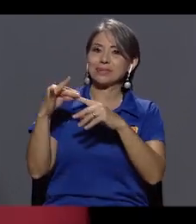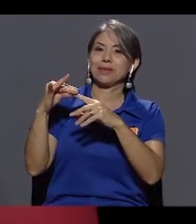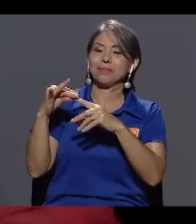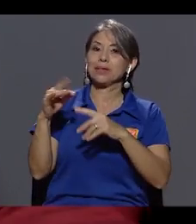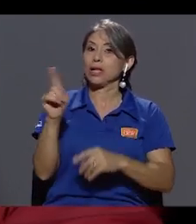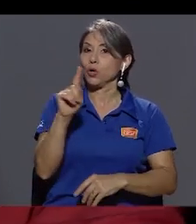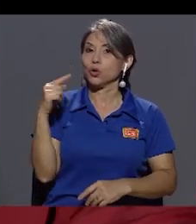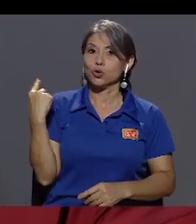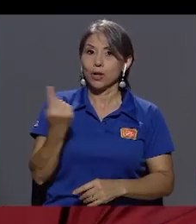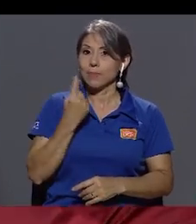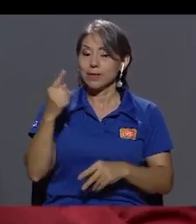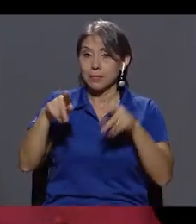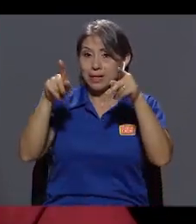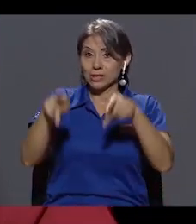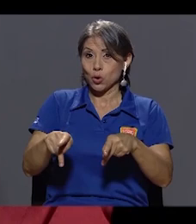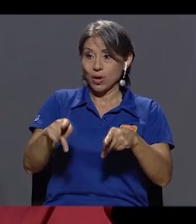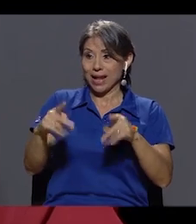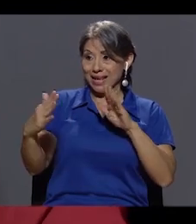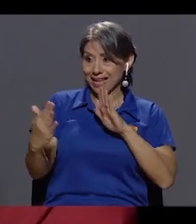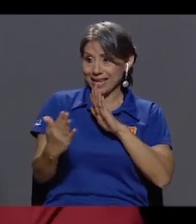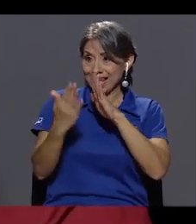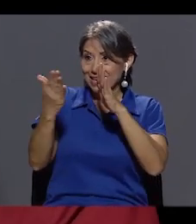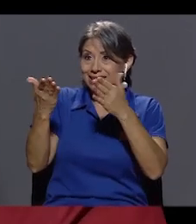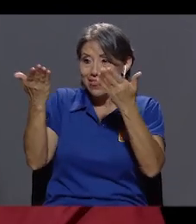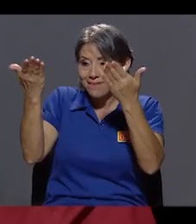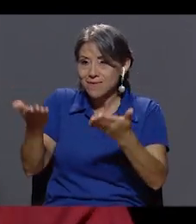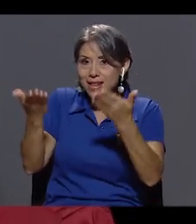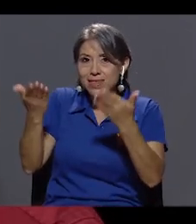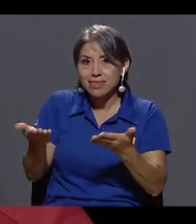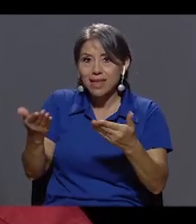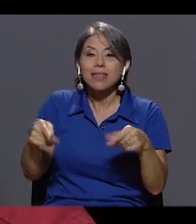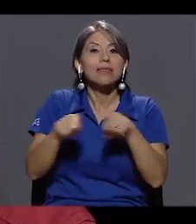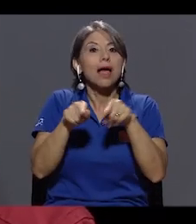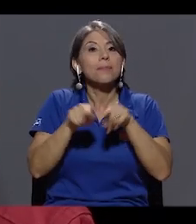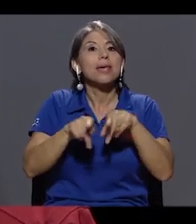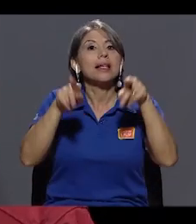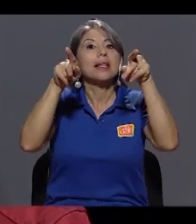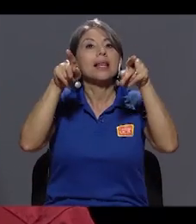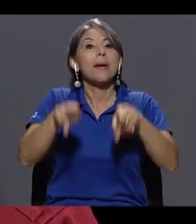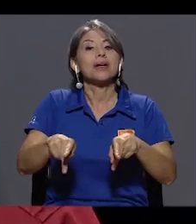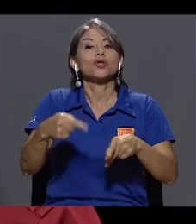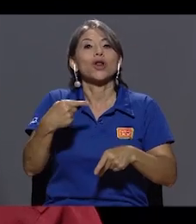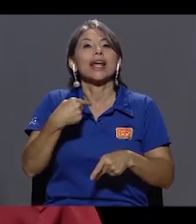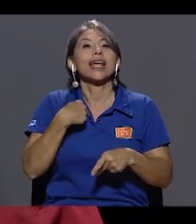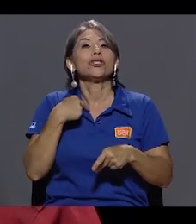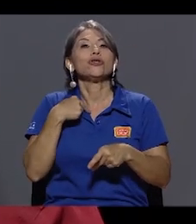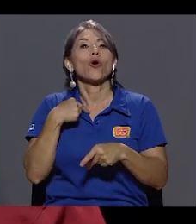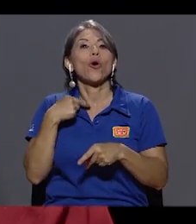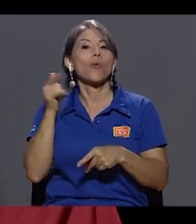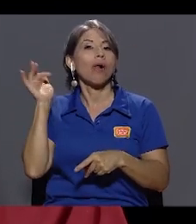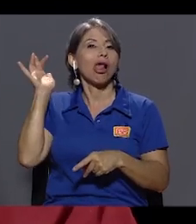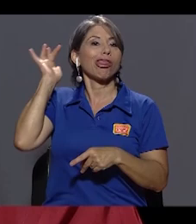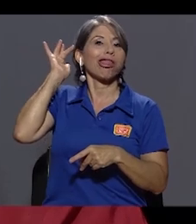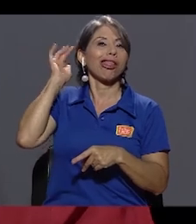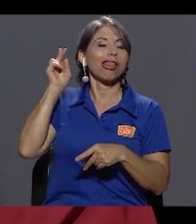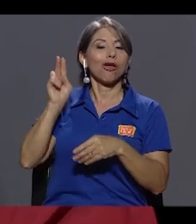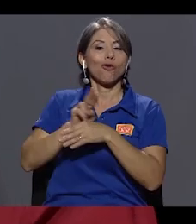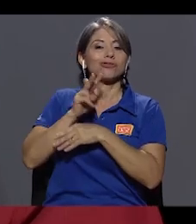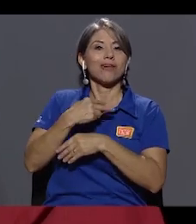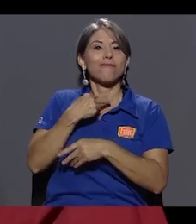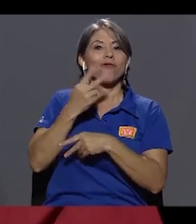no solamente Marlon, la persona que tenga de frente, sino la persona que yo vaya a imitar. Que es más jodido, ¿verdad?